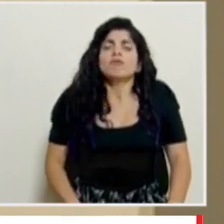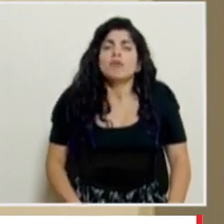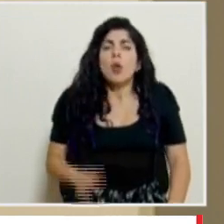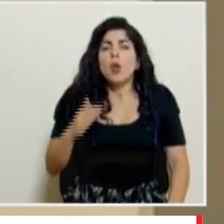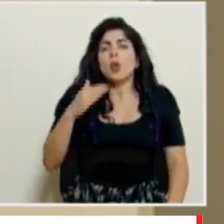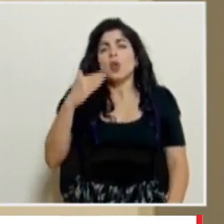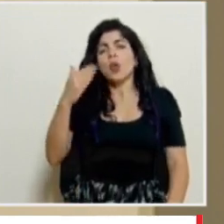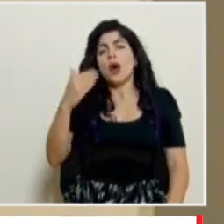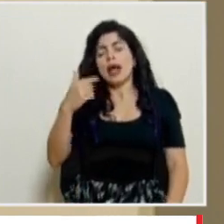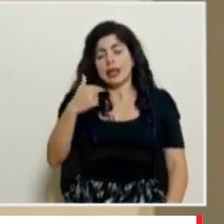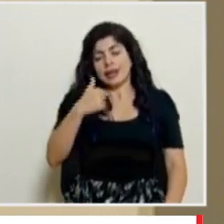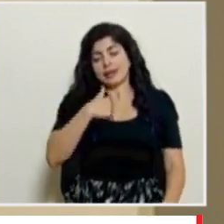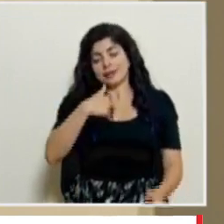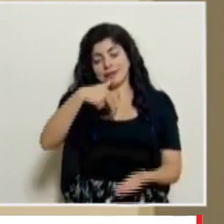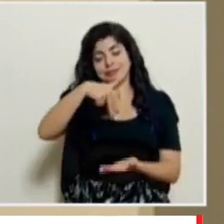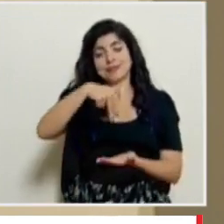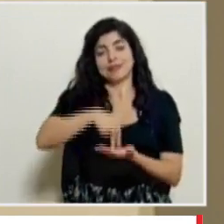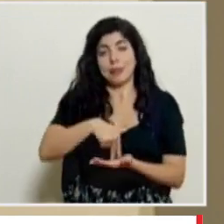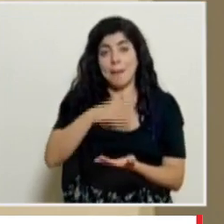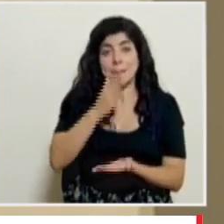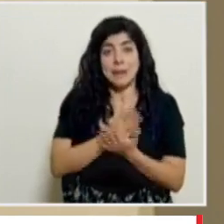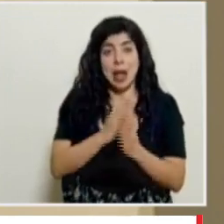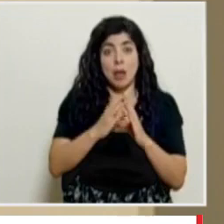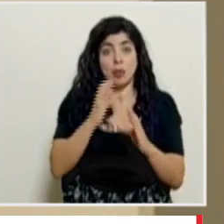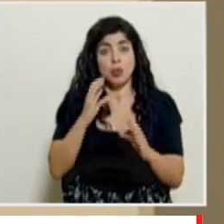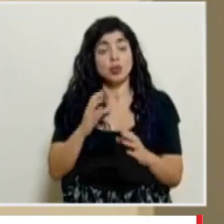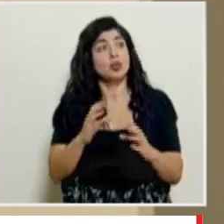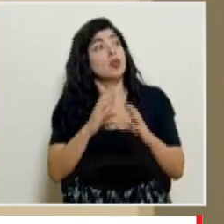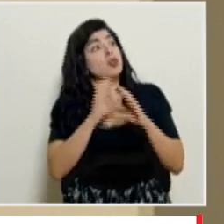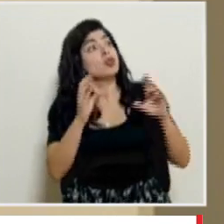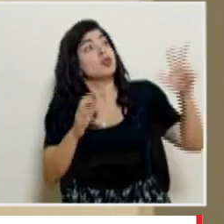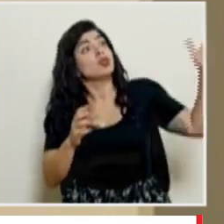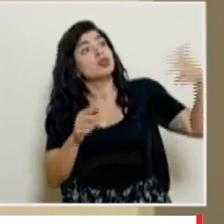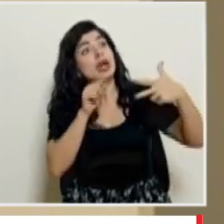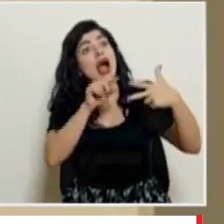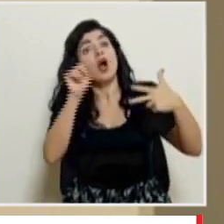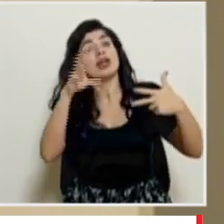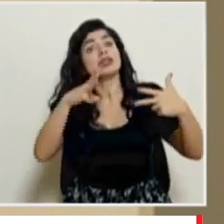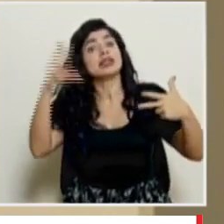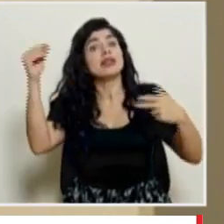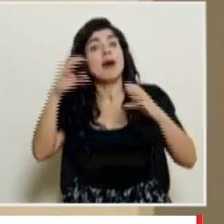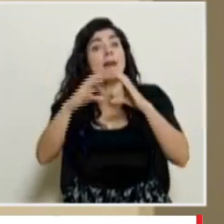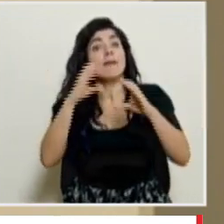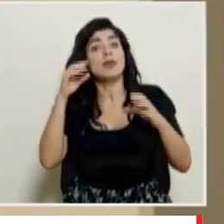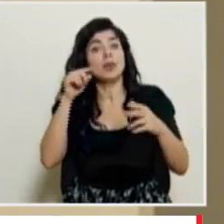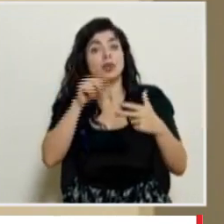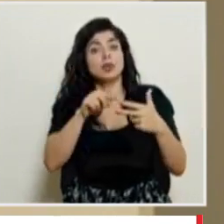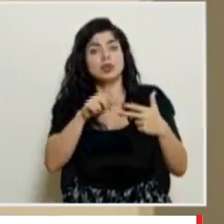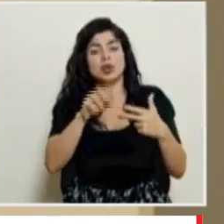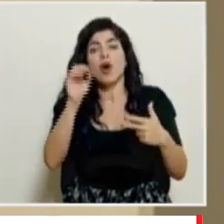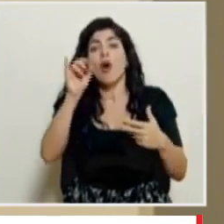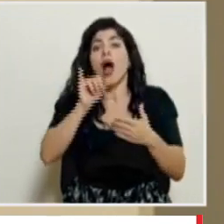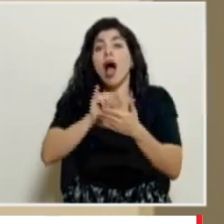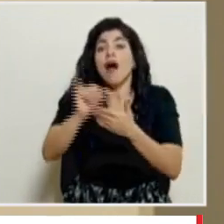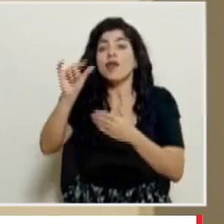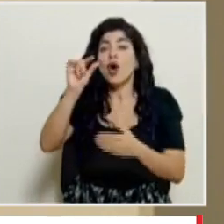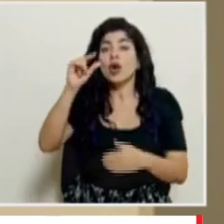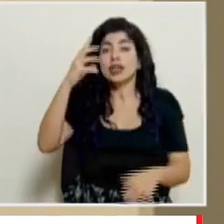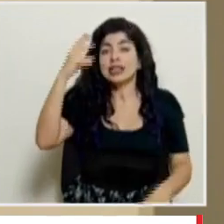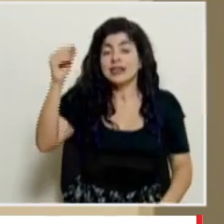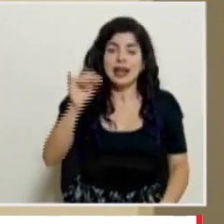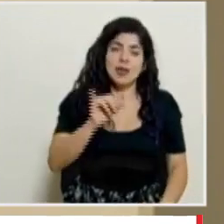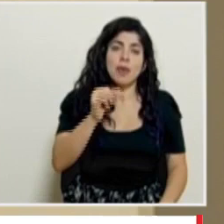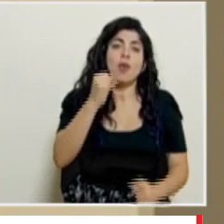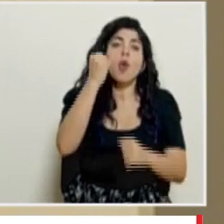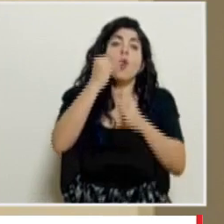en una parada de un bus que dicen ya el bus está saliendo para tal lado o el avión ya se va o